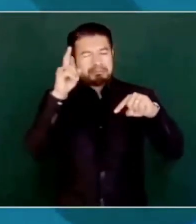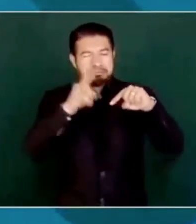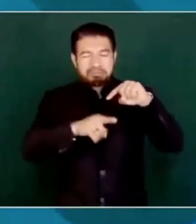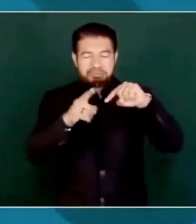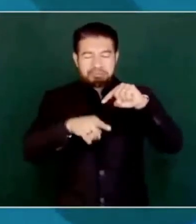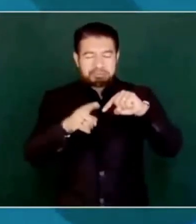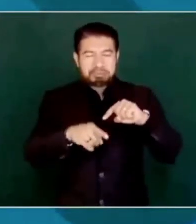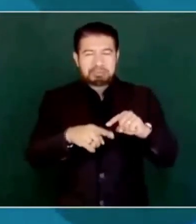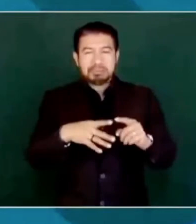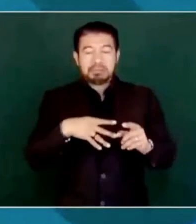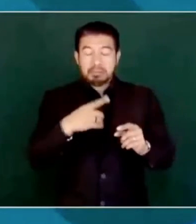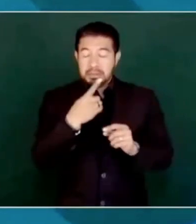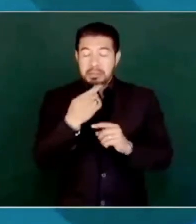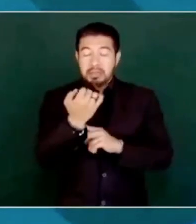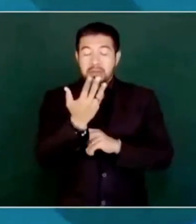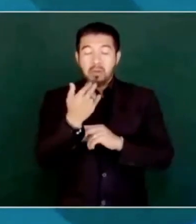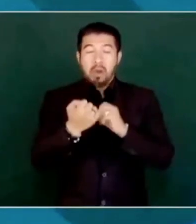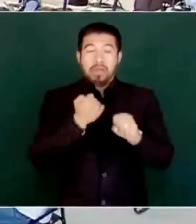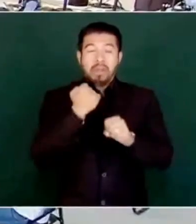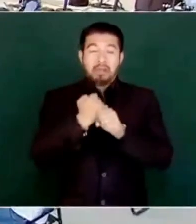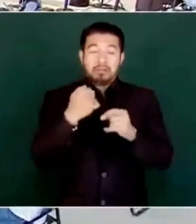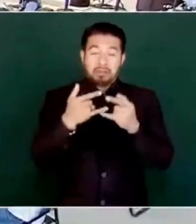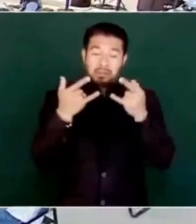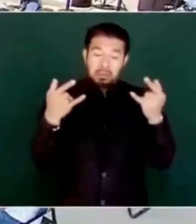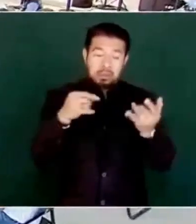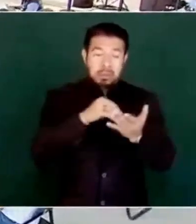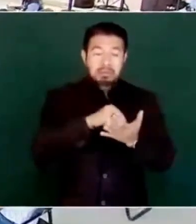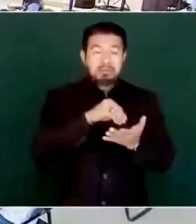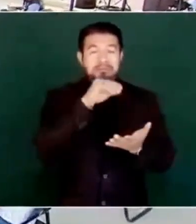años de historia.